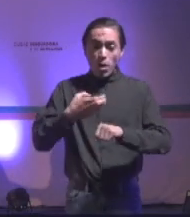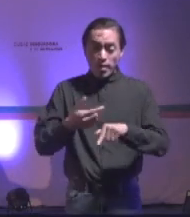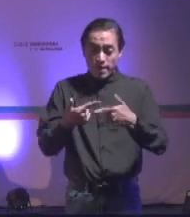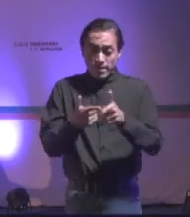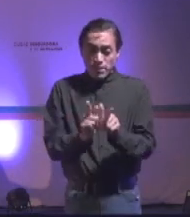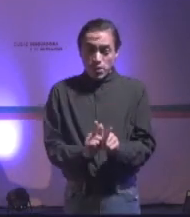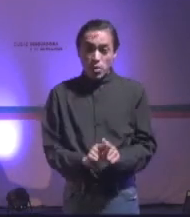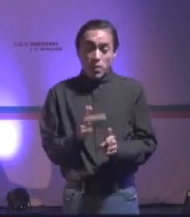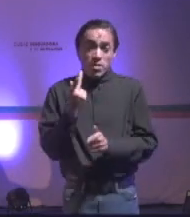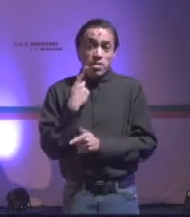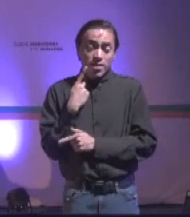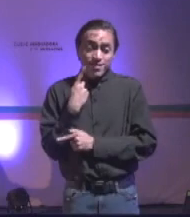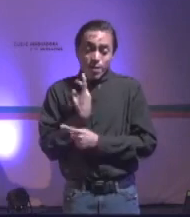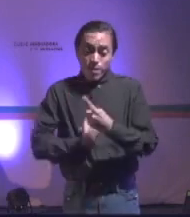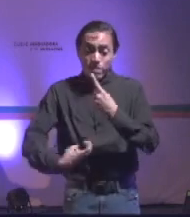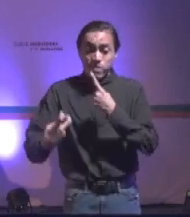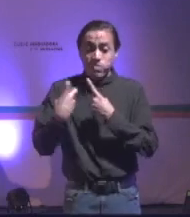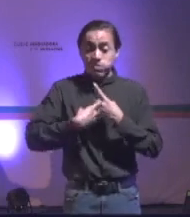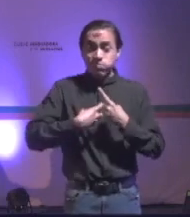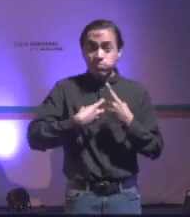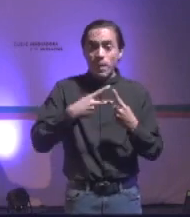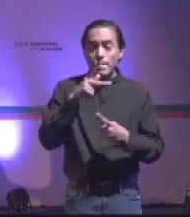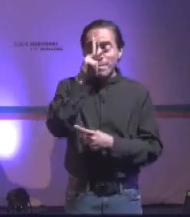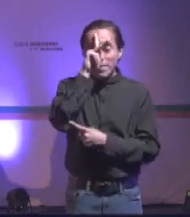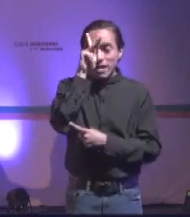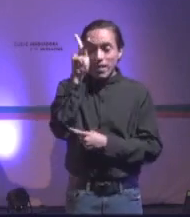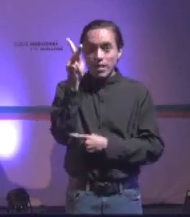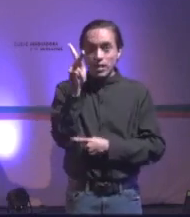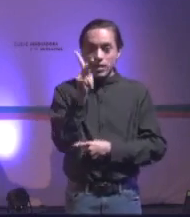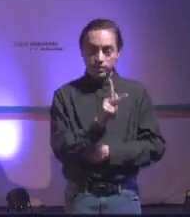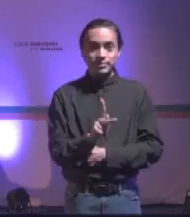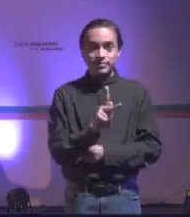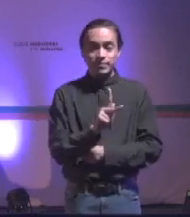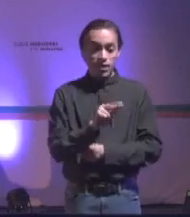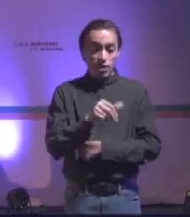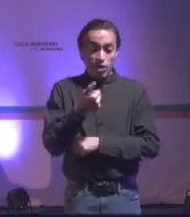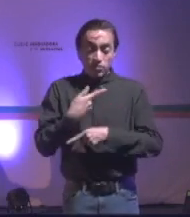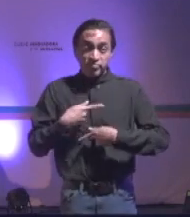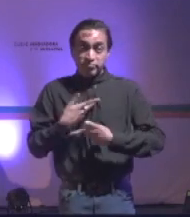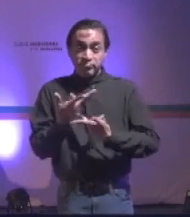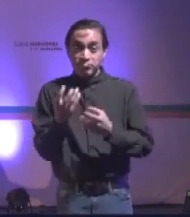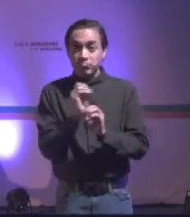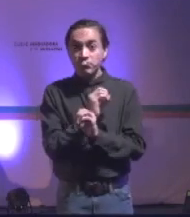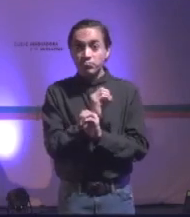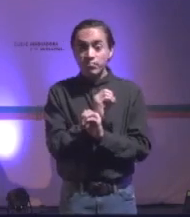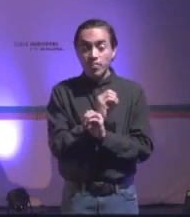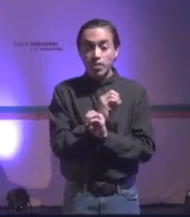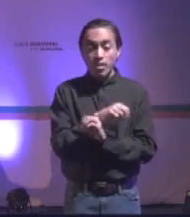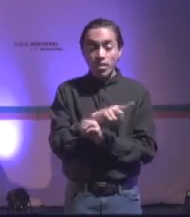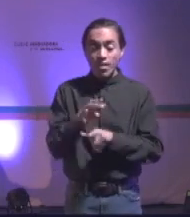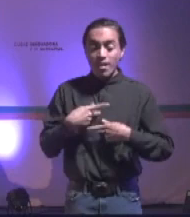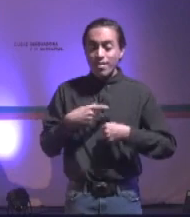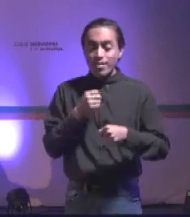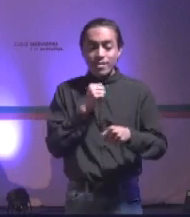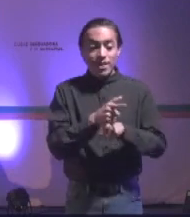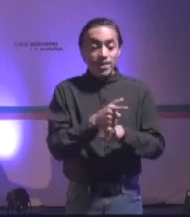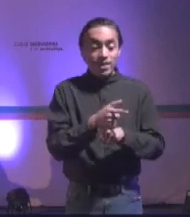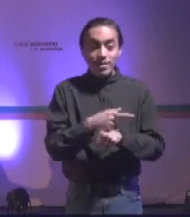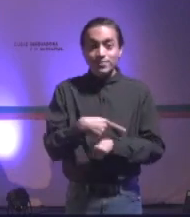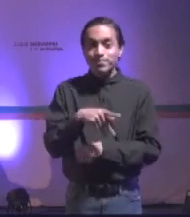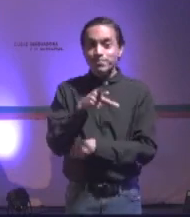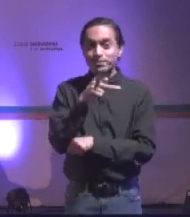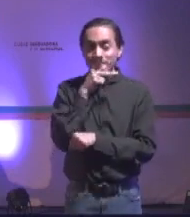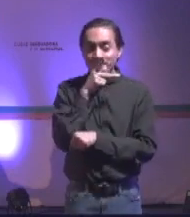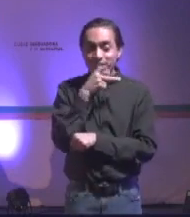que de gente fuera. Un día, de pronto, de casualidad, descubrieron que mi padre, que había sido